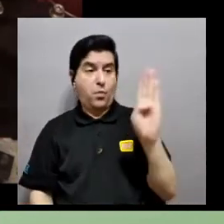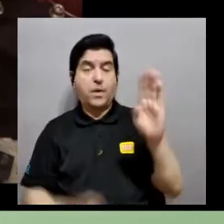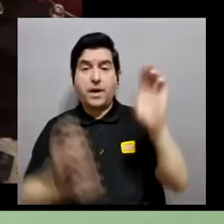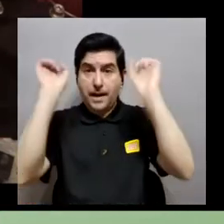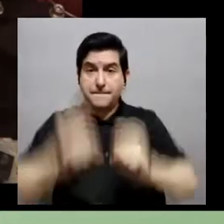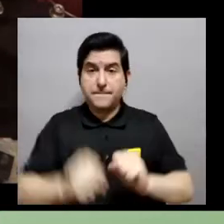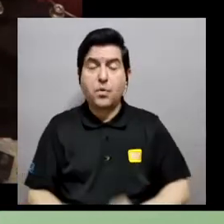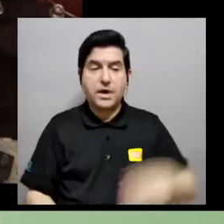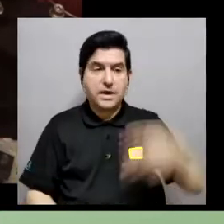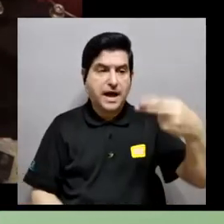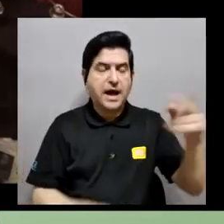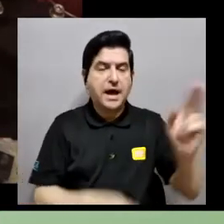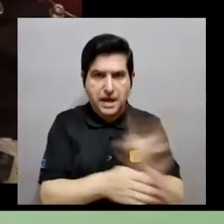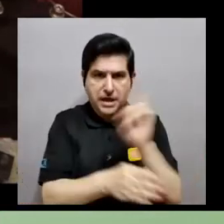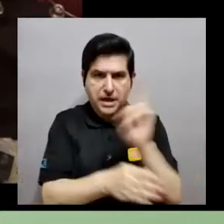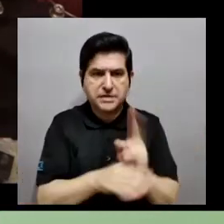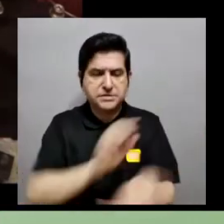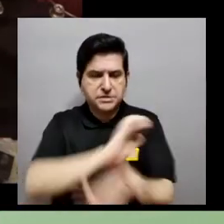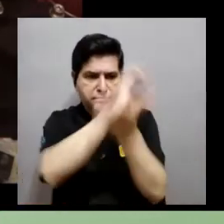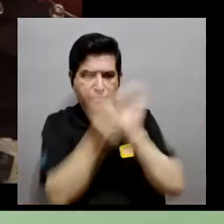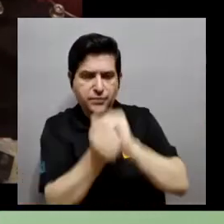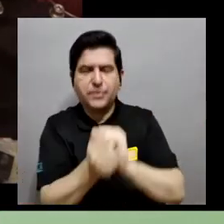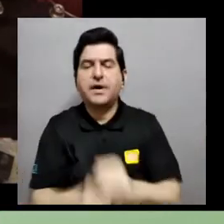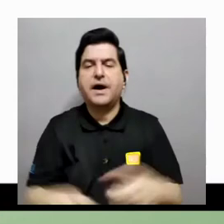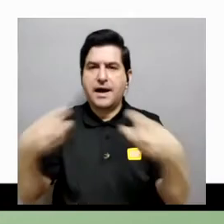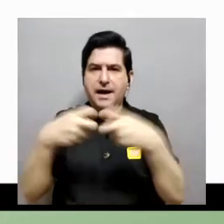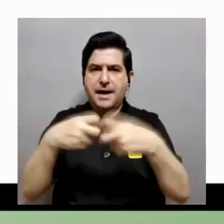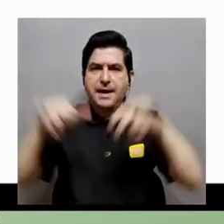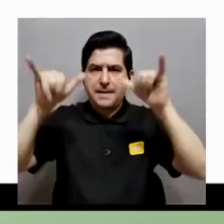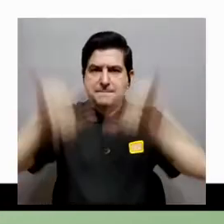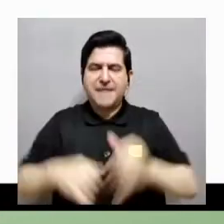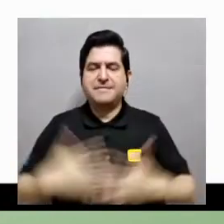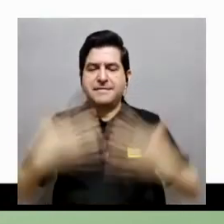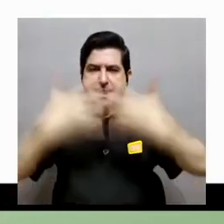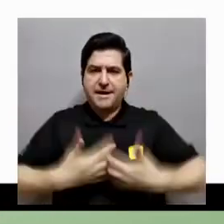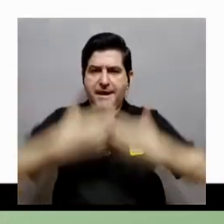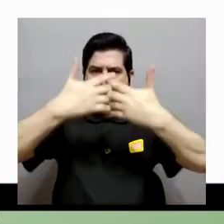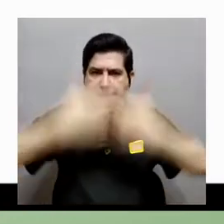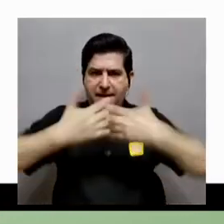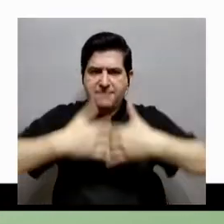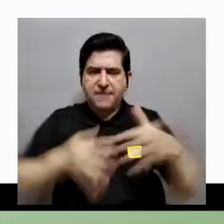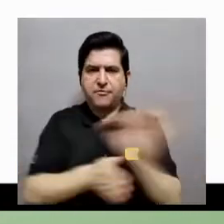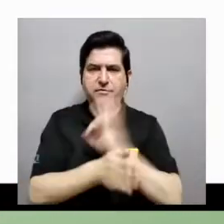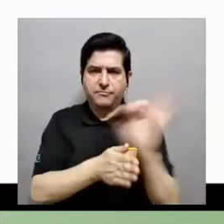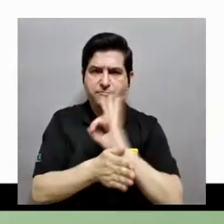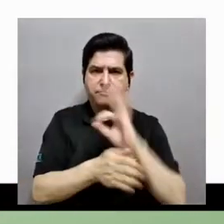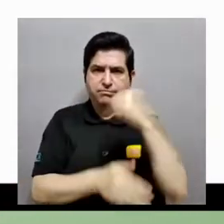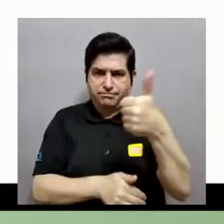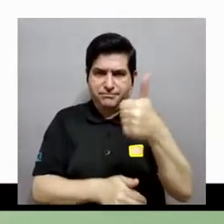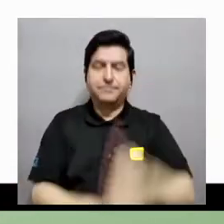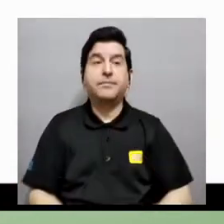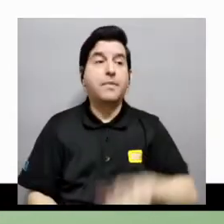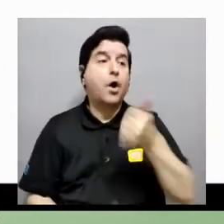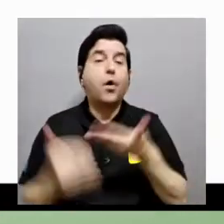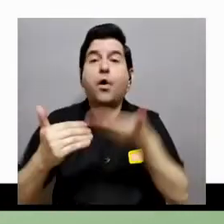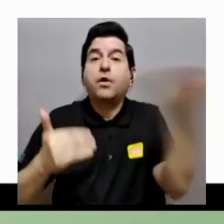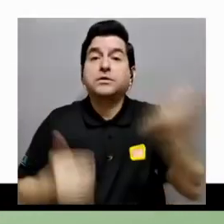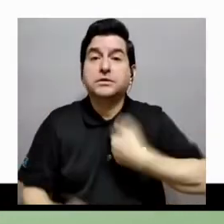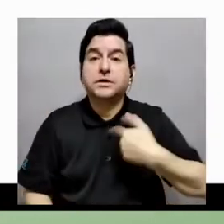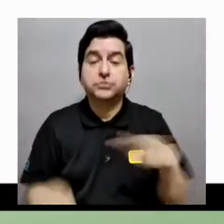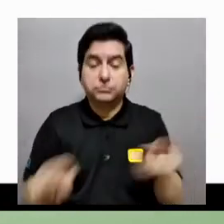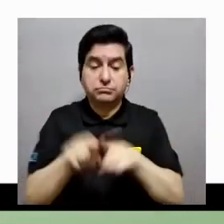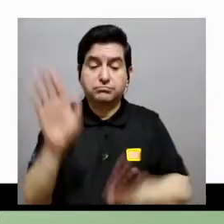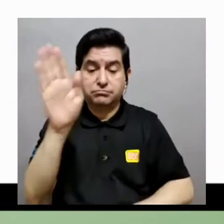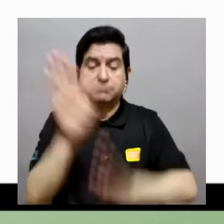pueda tomar hidrógeno y generar corrientes para mantener su fábrica en función. Otra de las cosas que